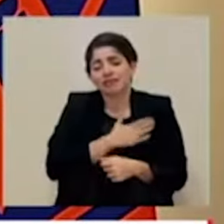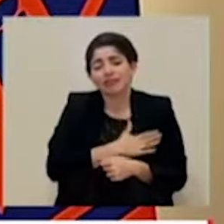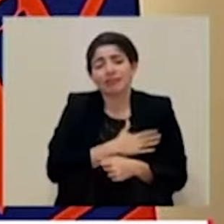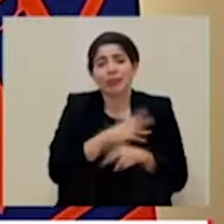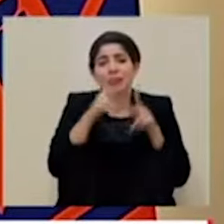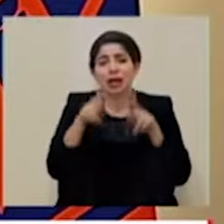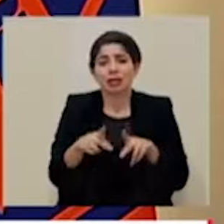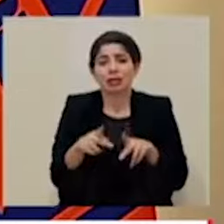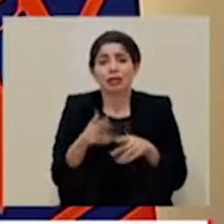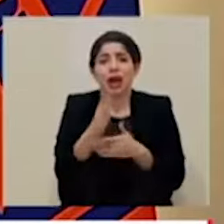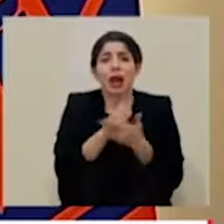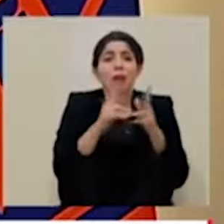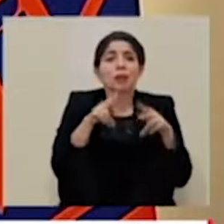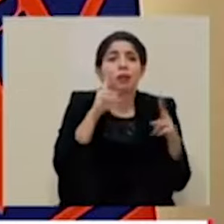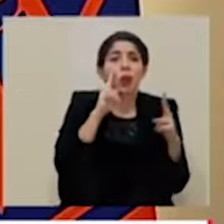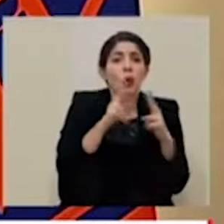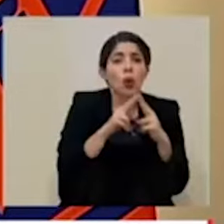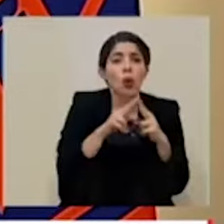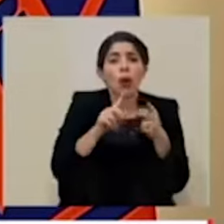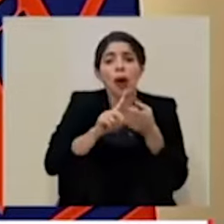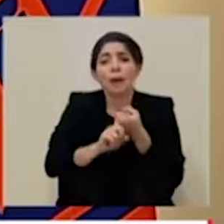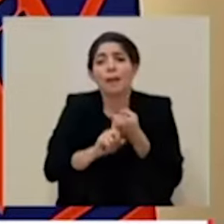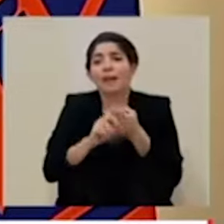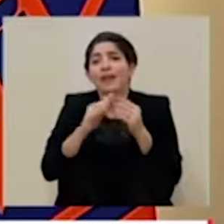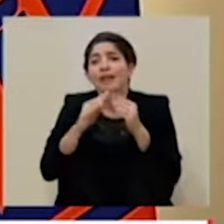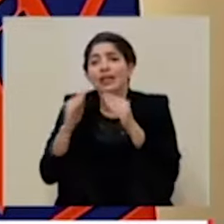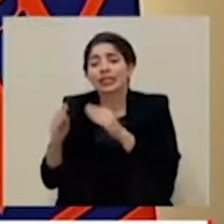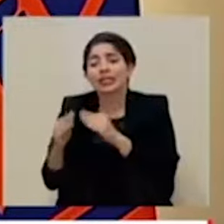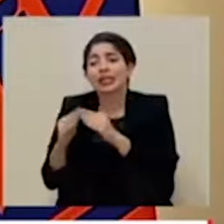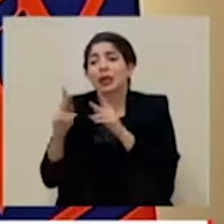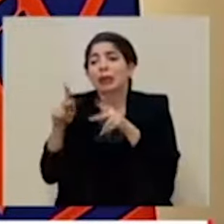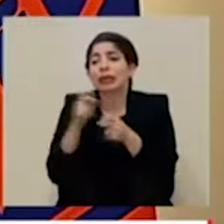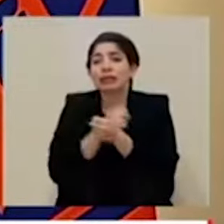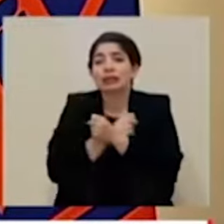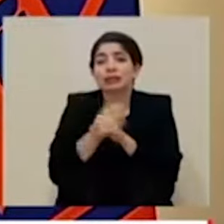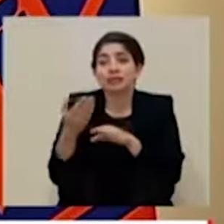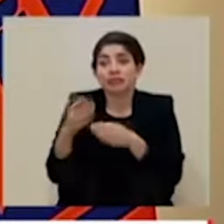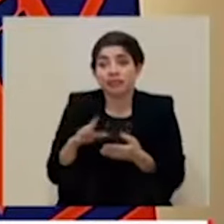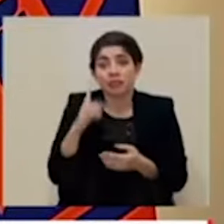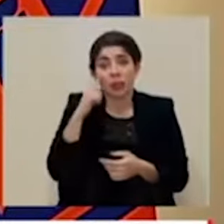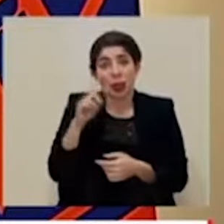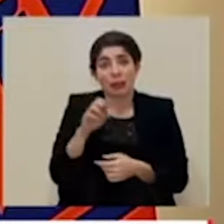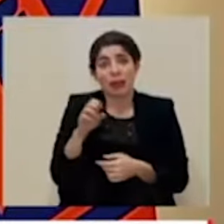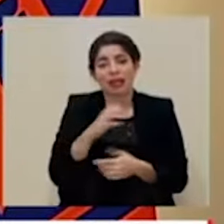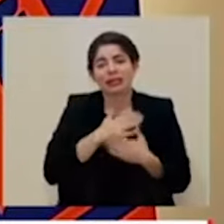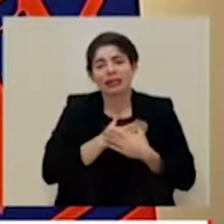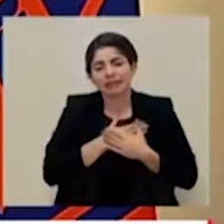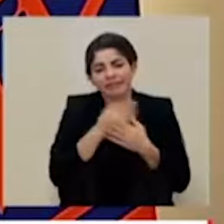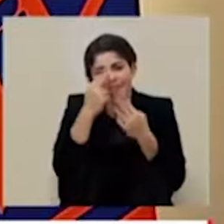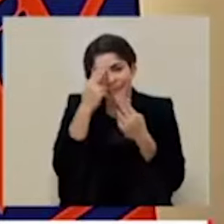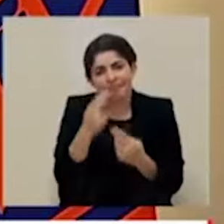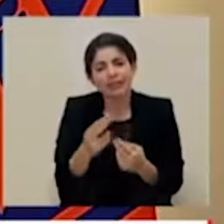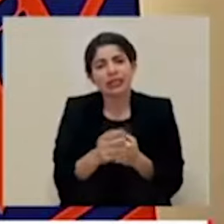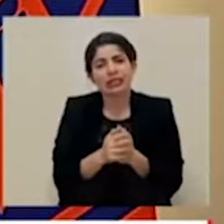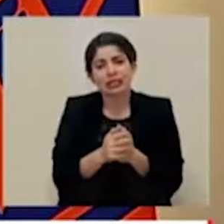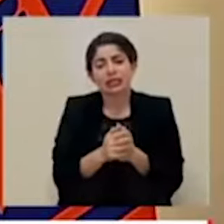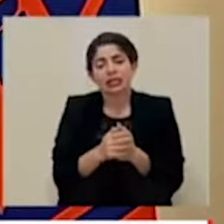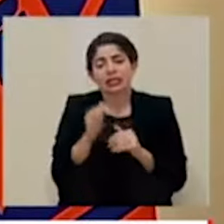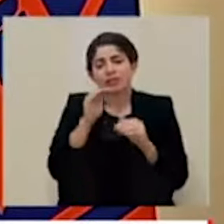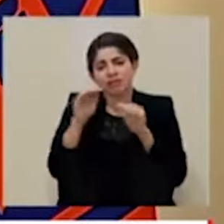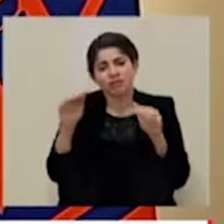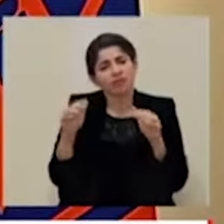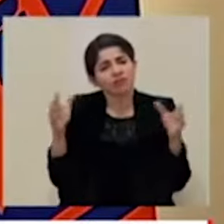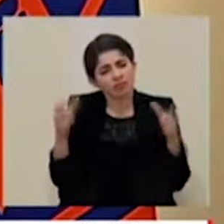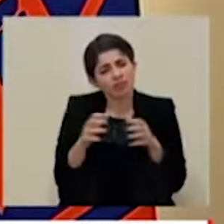perdido un ser querido, un conocido, un amigo, un vecino en esta en esta emergencia y el llamado a seguir